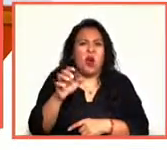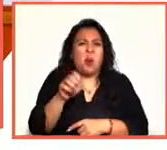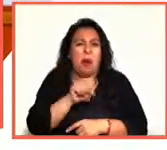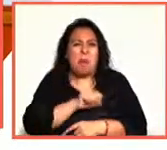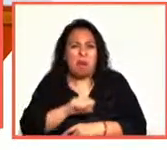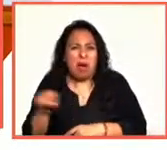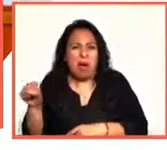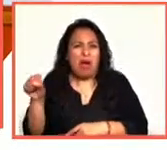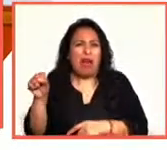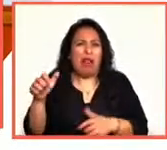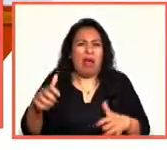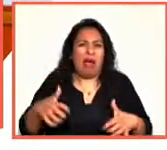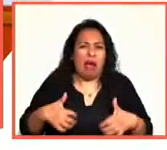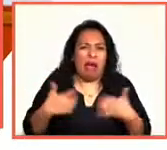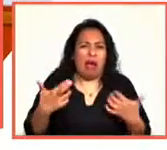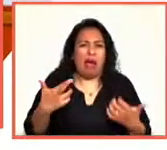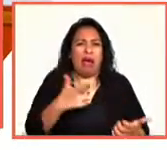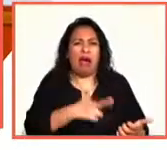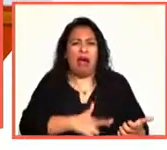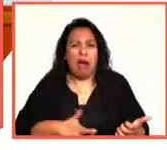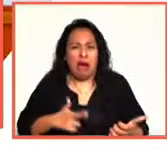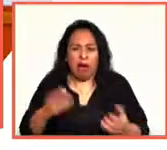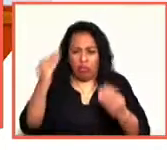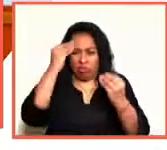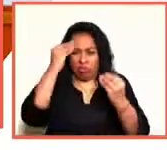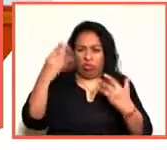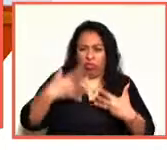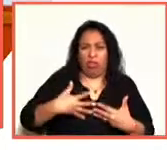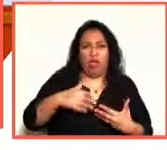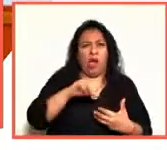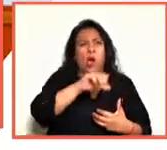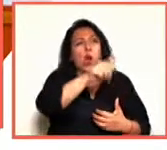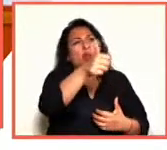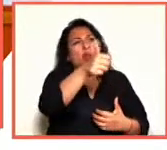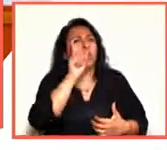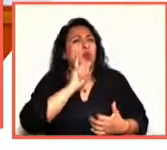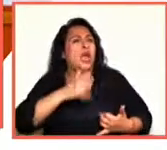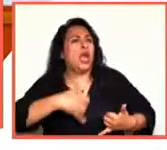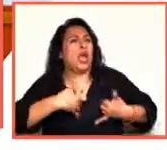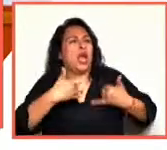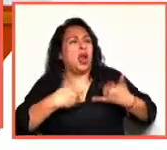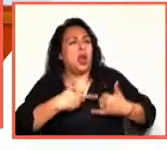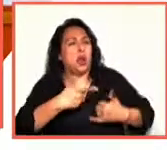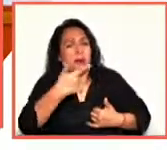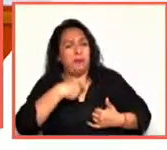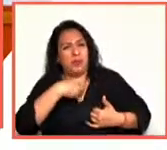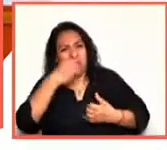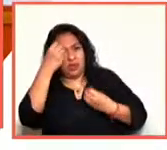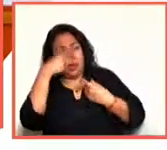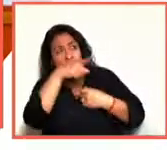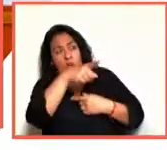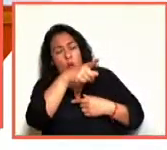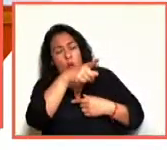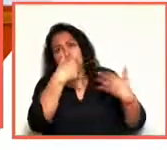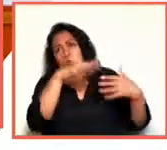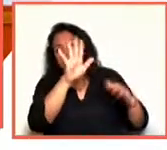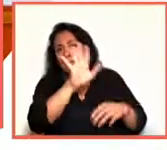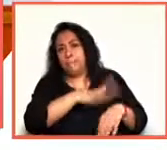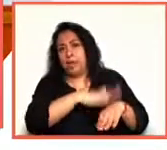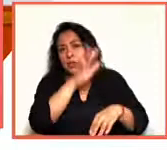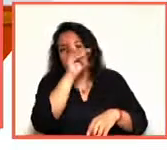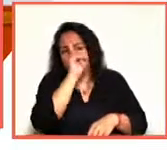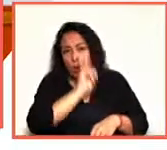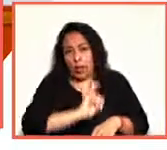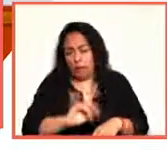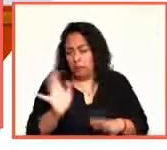que la dejó jazón por una chavita más joven y más guapa que ella. Y no,